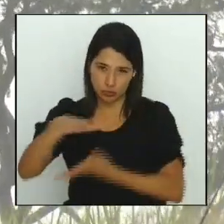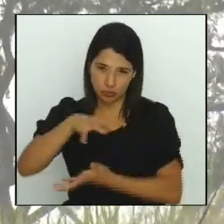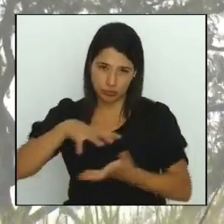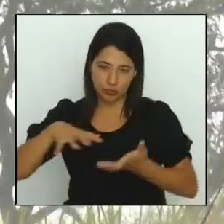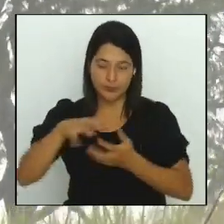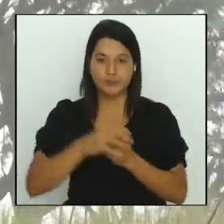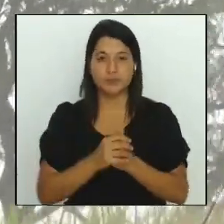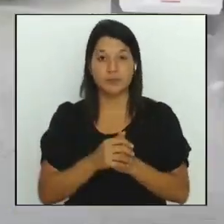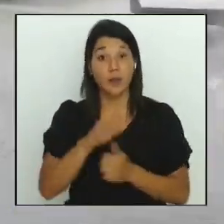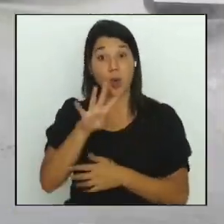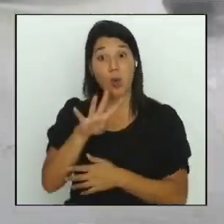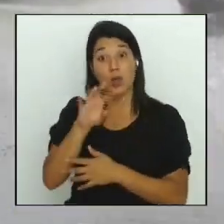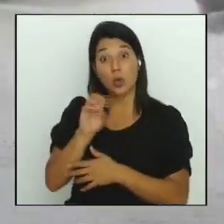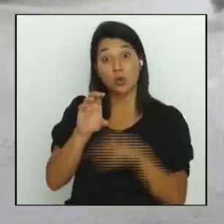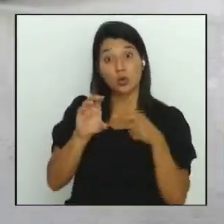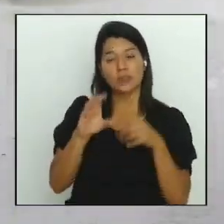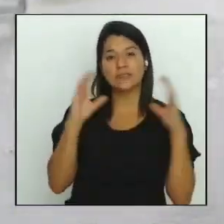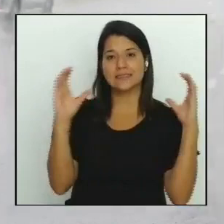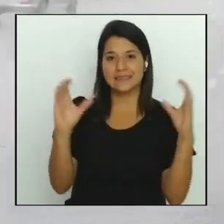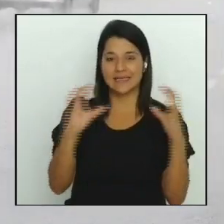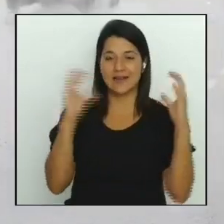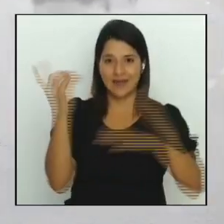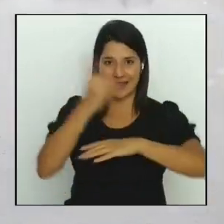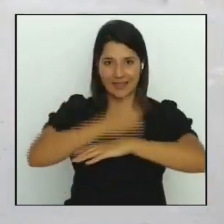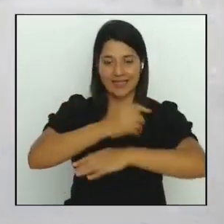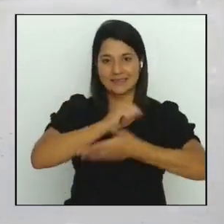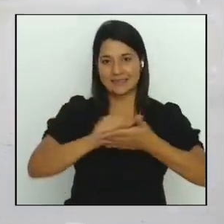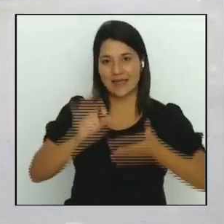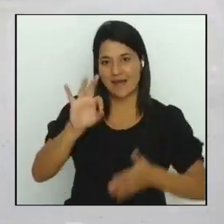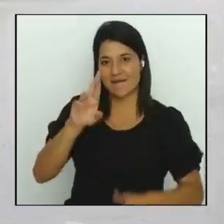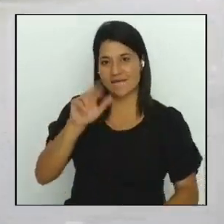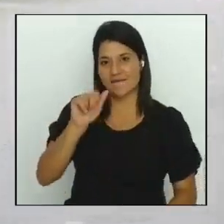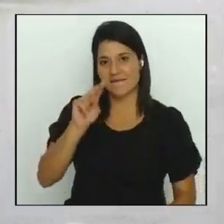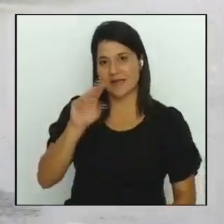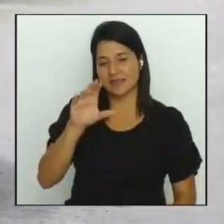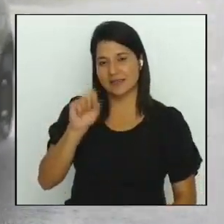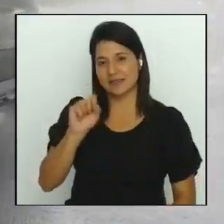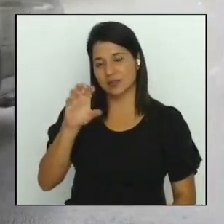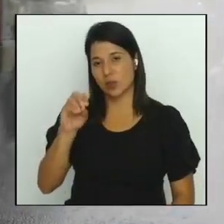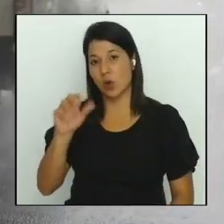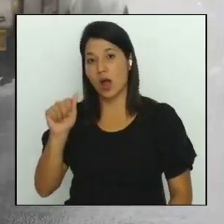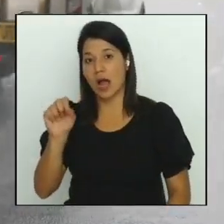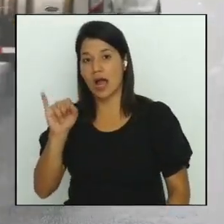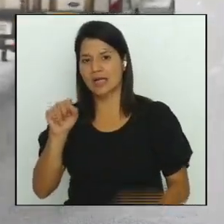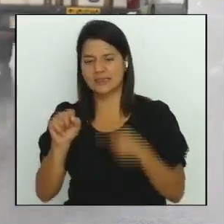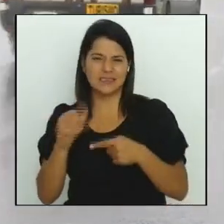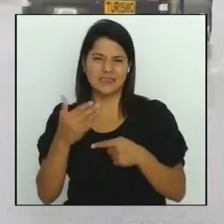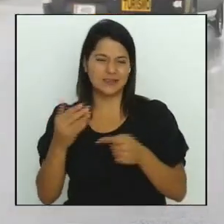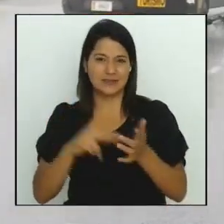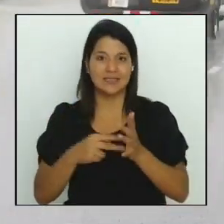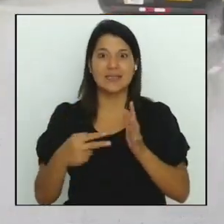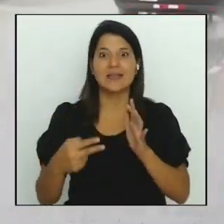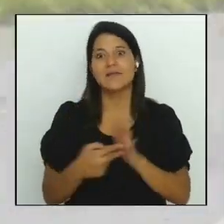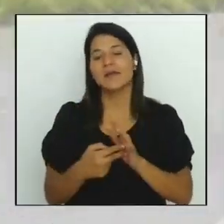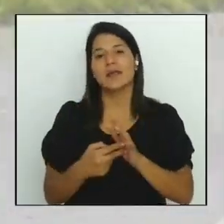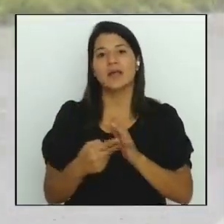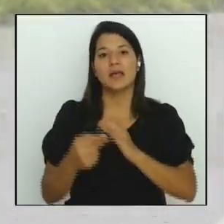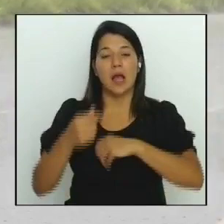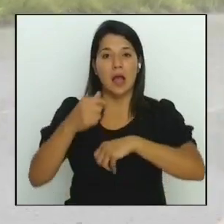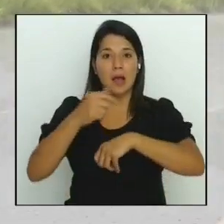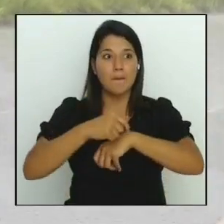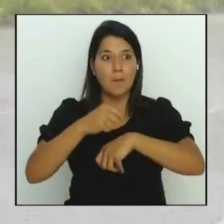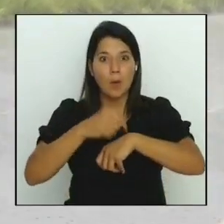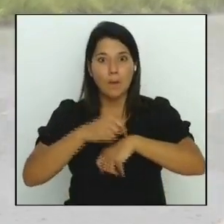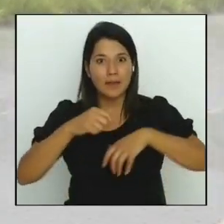de octubre se celebra el Día de San Francisco de Asís y el Cordonazo que hace referencia a episodios de temporales muy